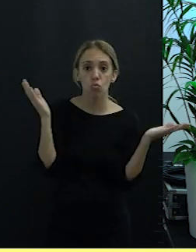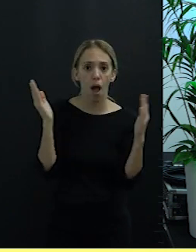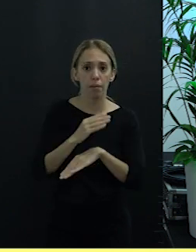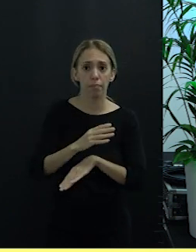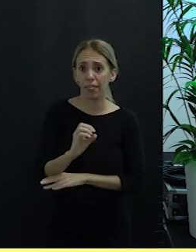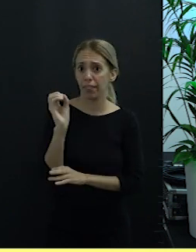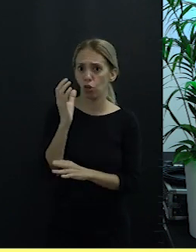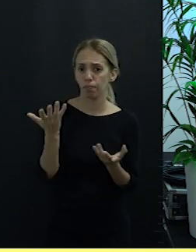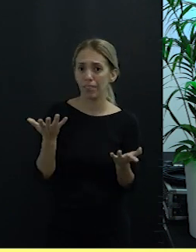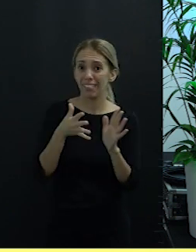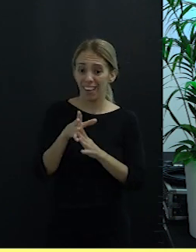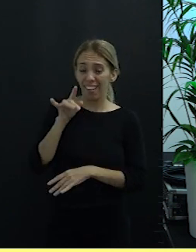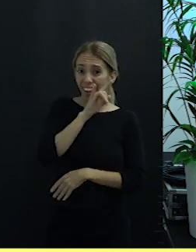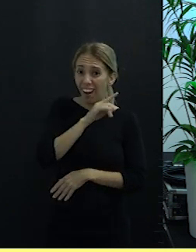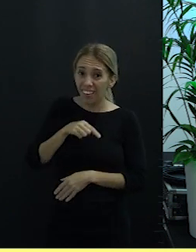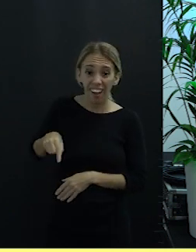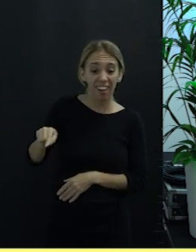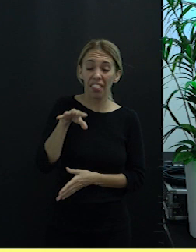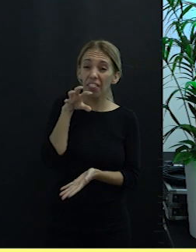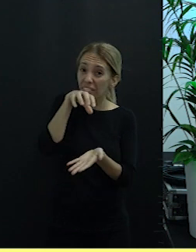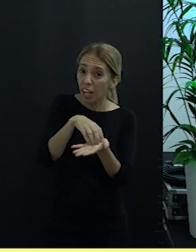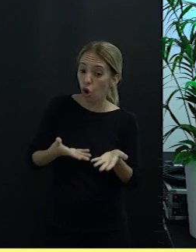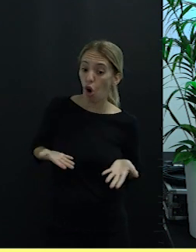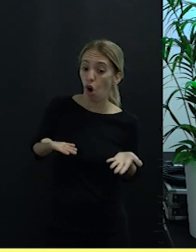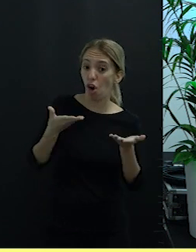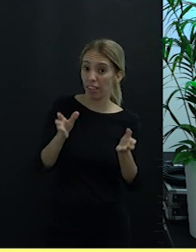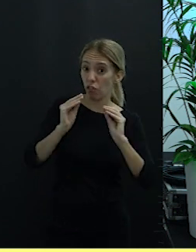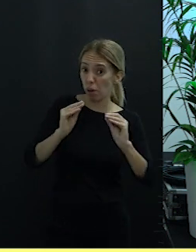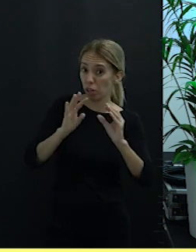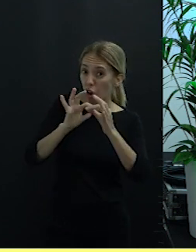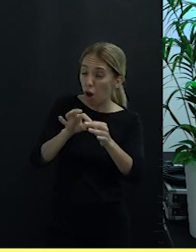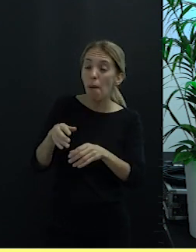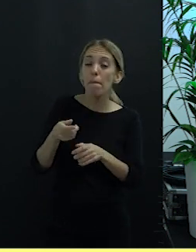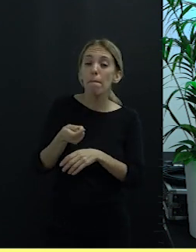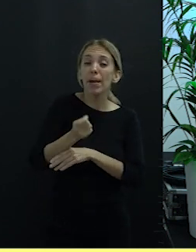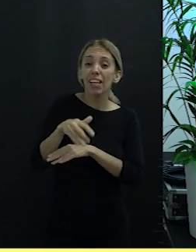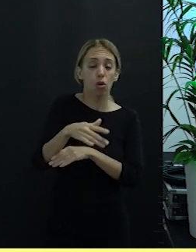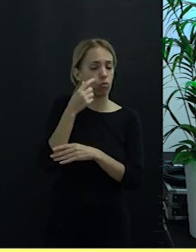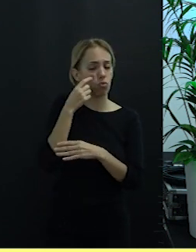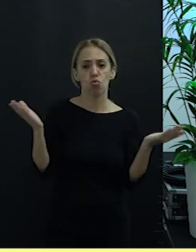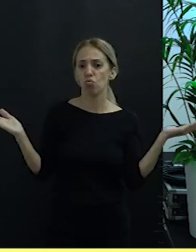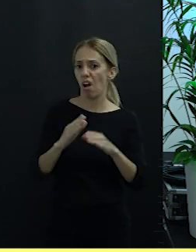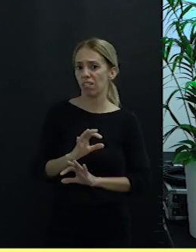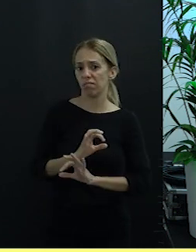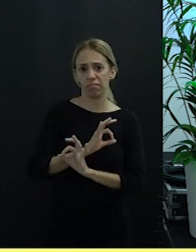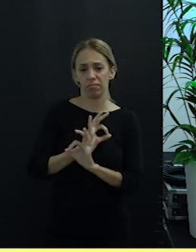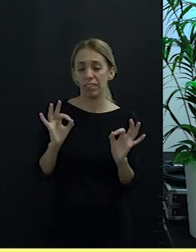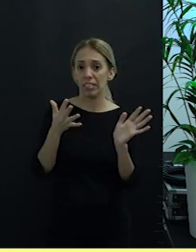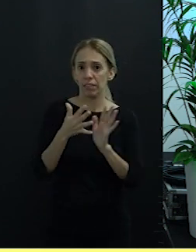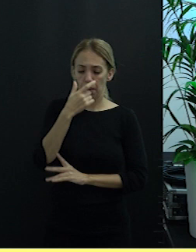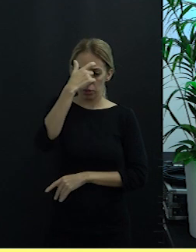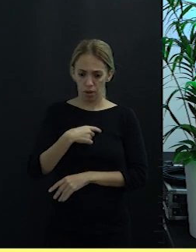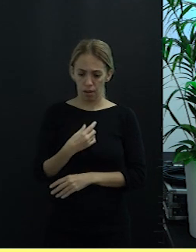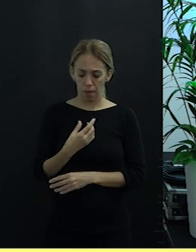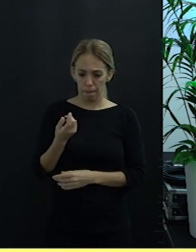No hay ni un centro en Canarias que oferte en toda Canarias pesca local. No se pueden formar marineros. Yo soy un